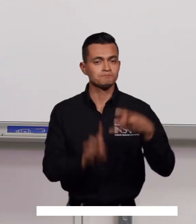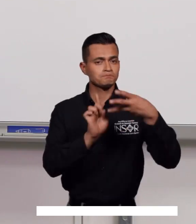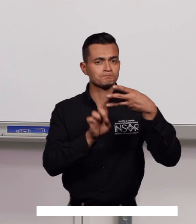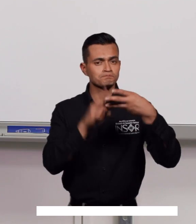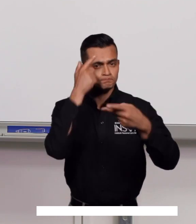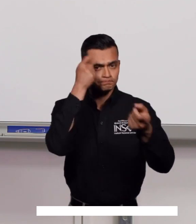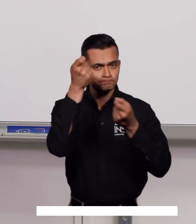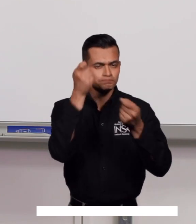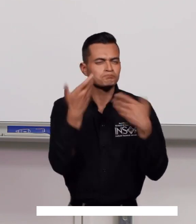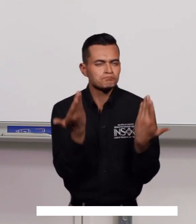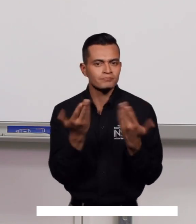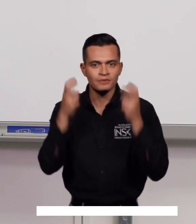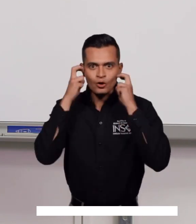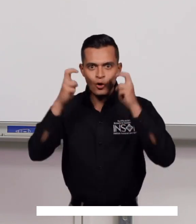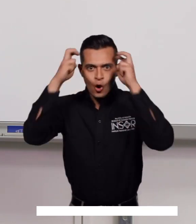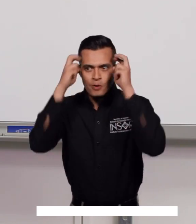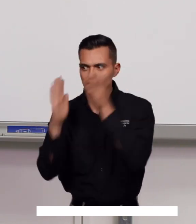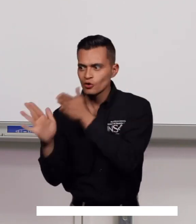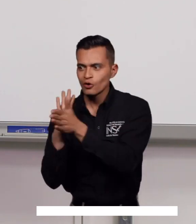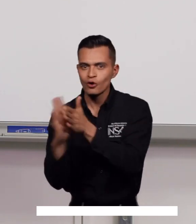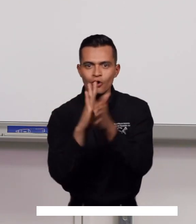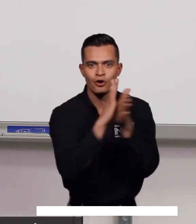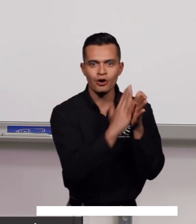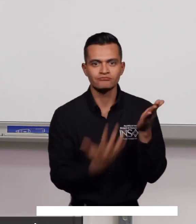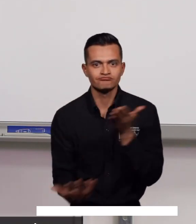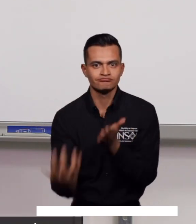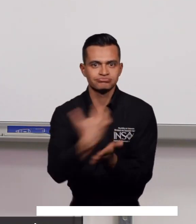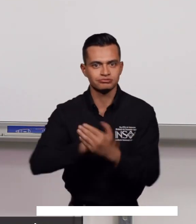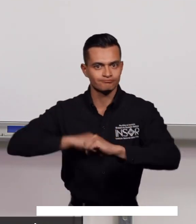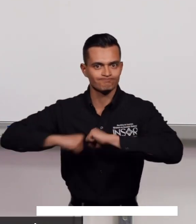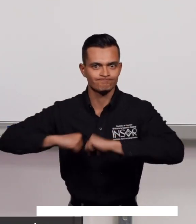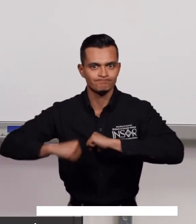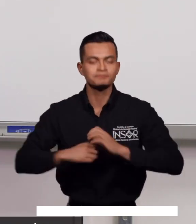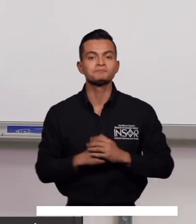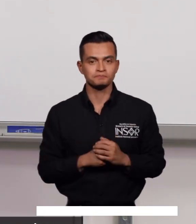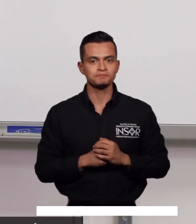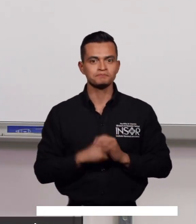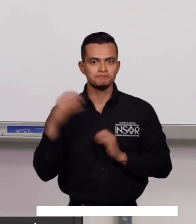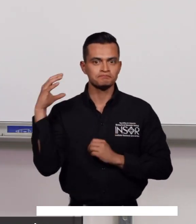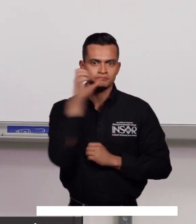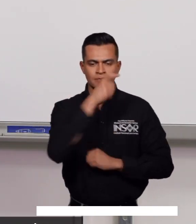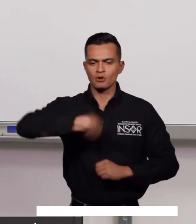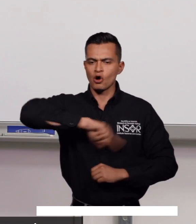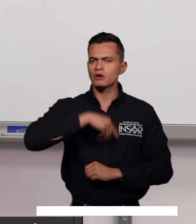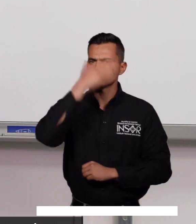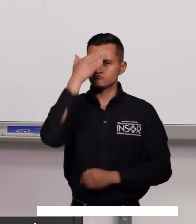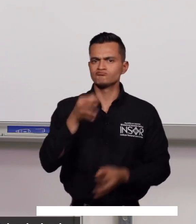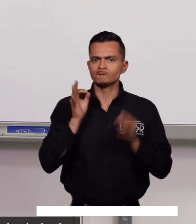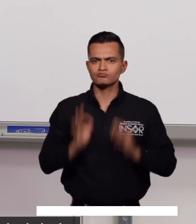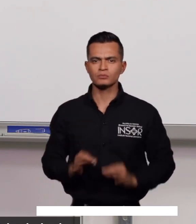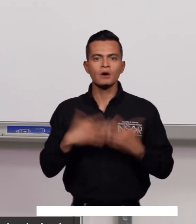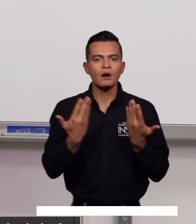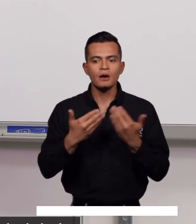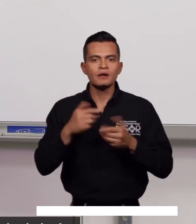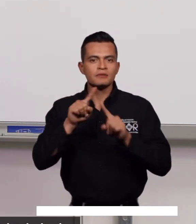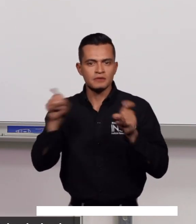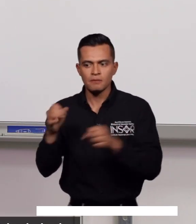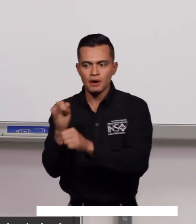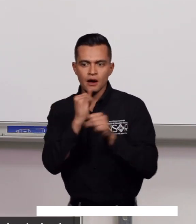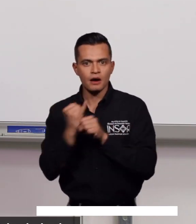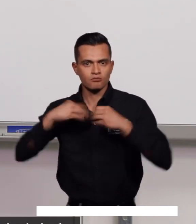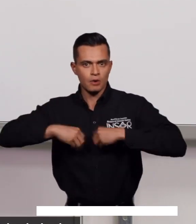Nuestra tercera estrategia es gestión del conocimiento. Estamos convencidos que el impacto de las acciones que desarrollamos en